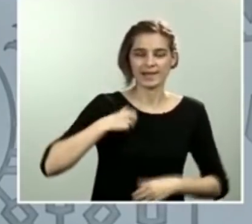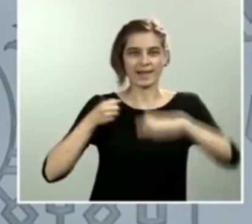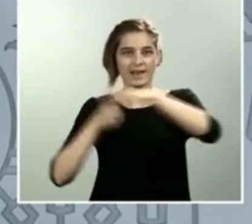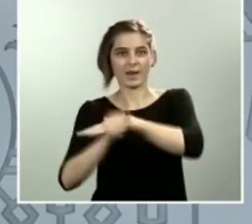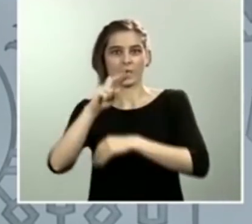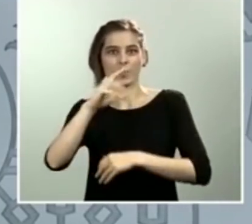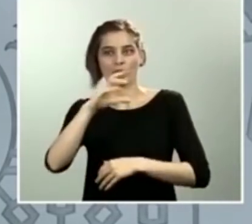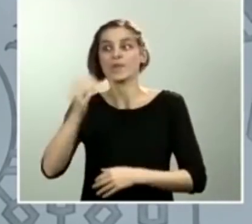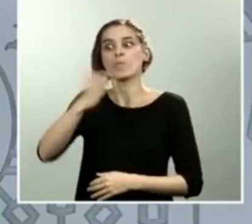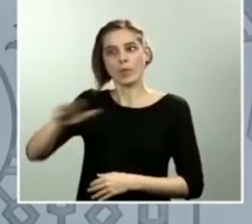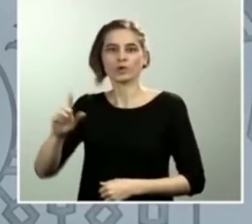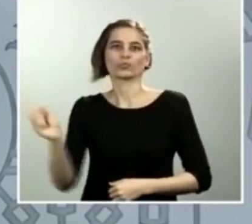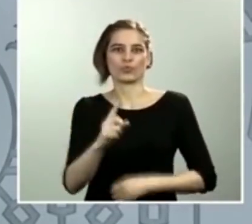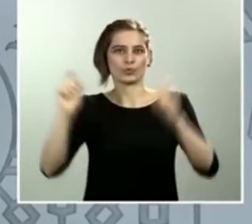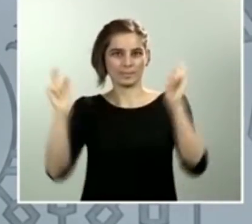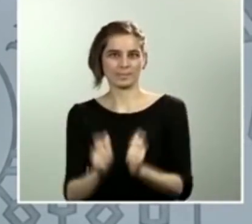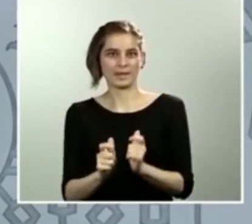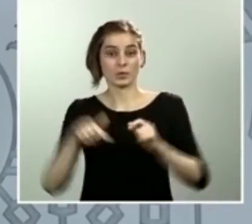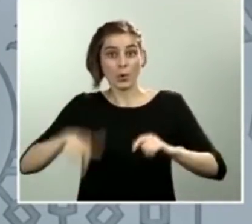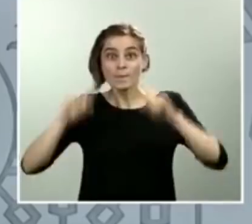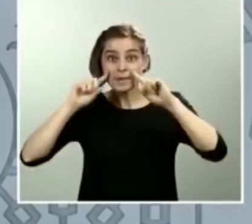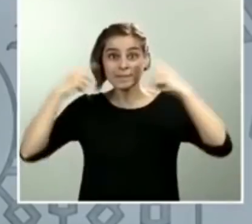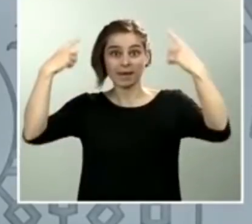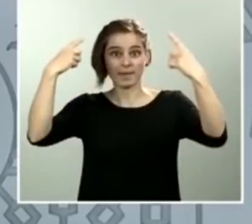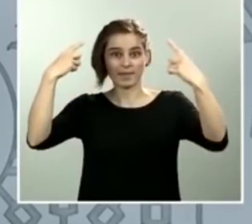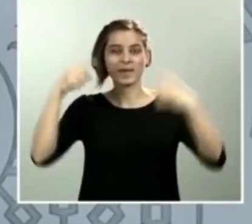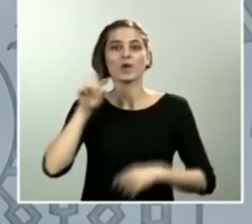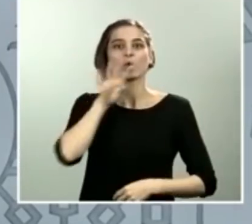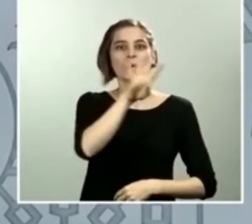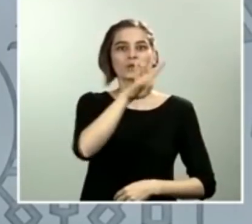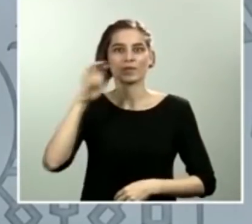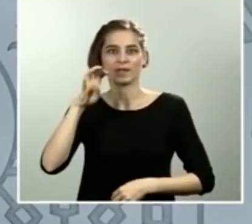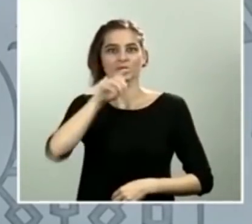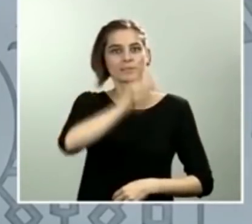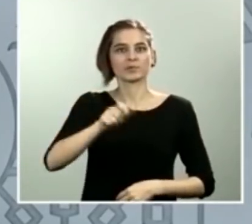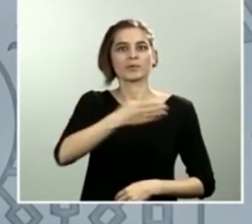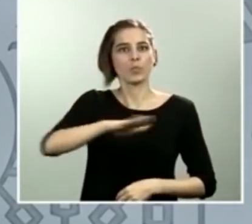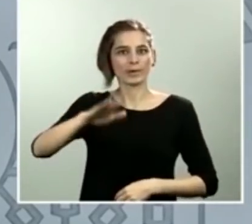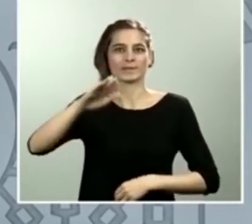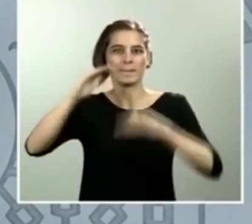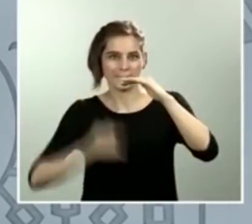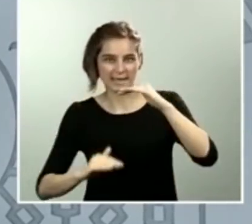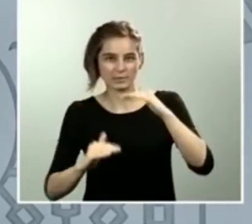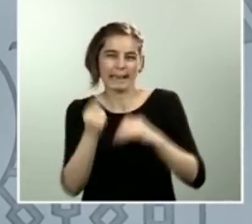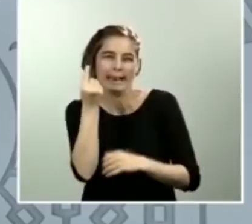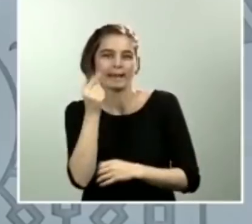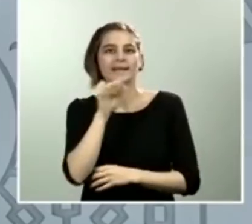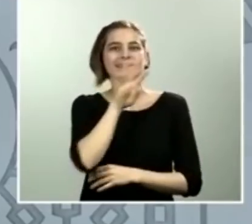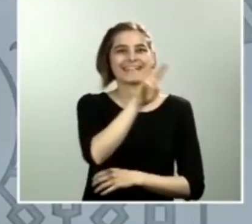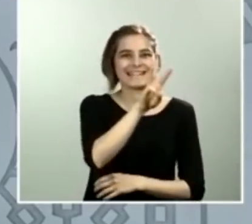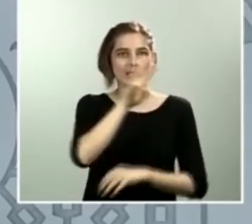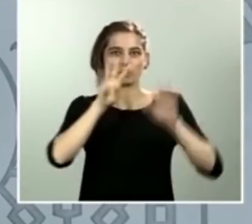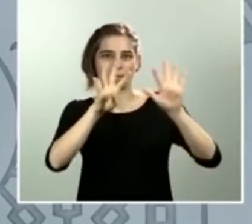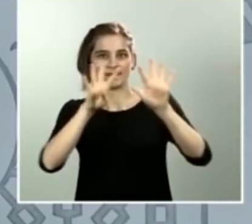Hoy, por primera vez, hemos bajado de los 400 fallecidos. Es verdad que poquito, 399, pero son,